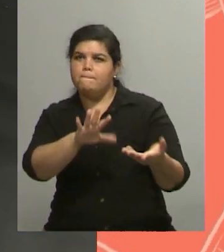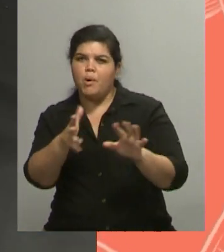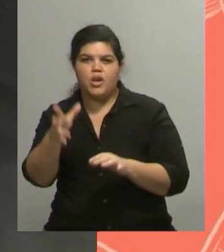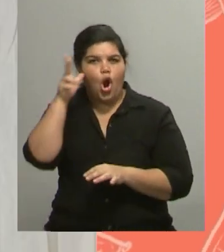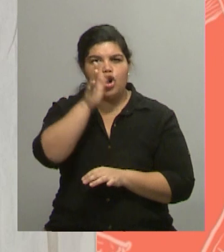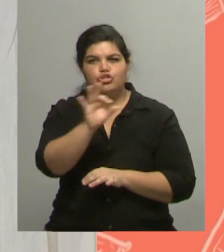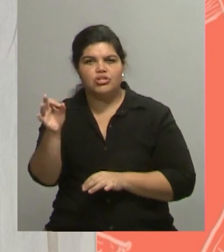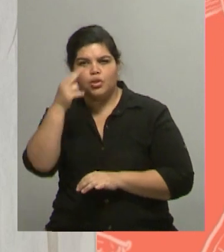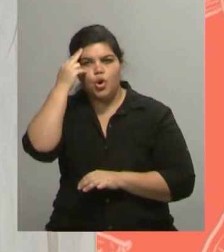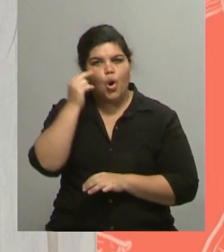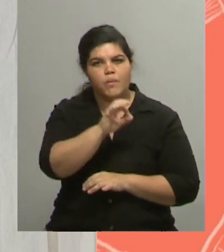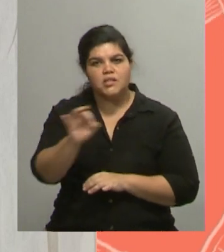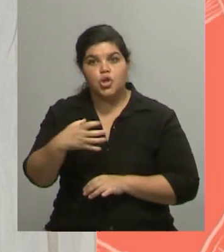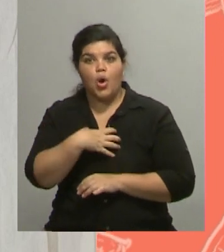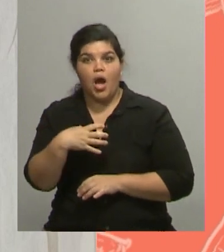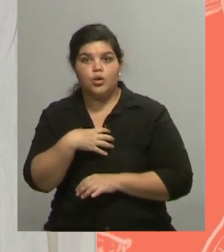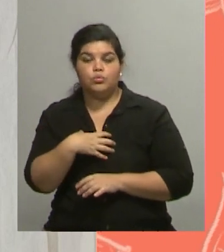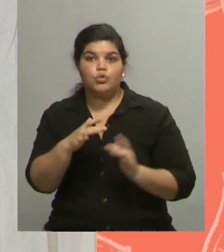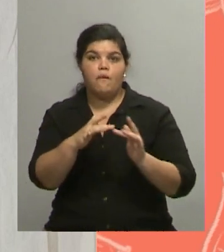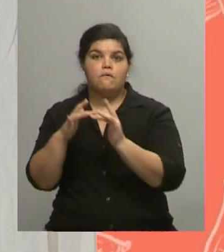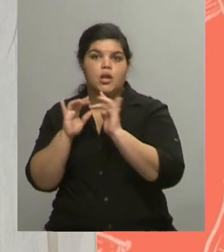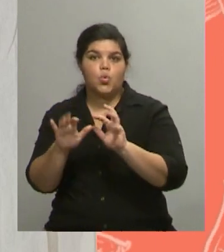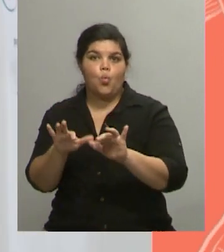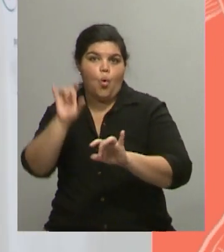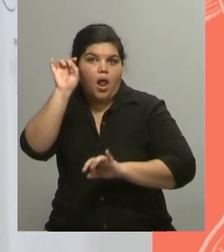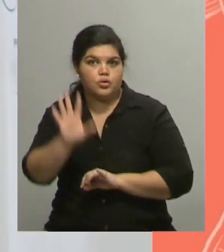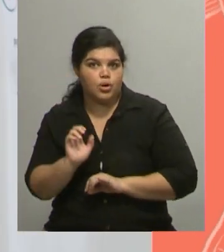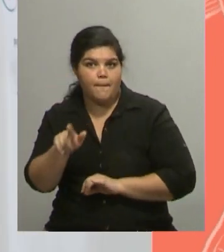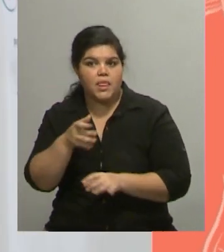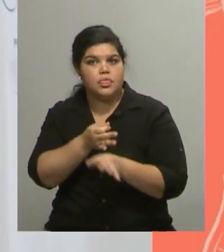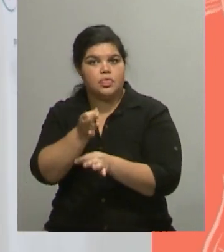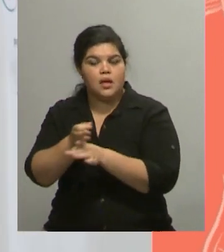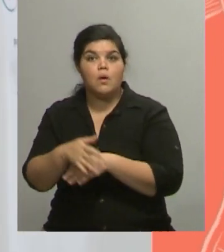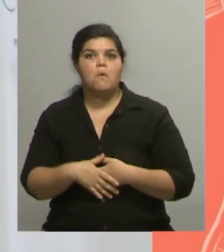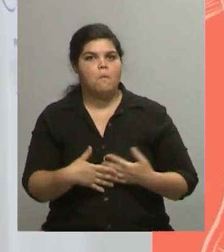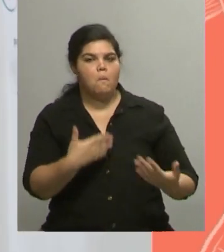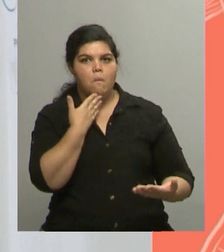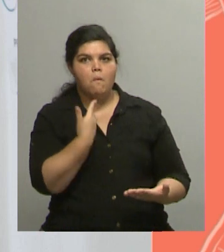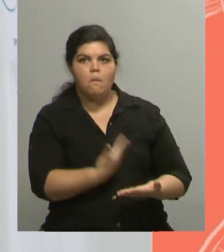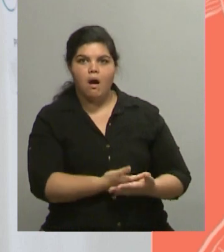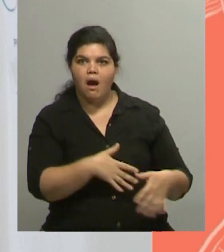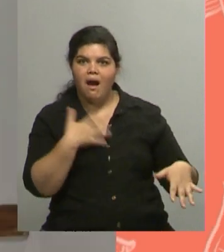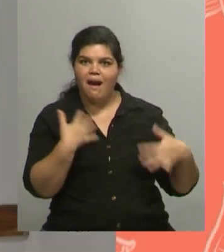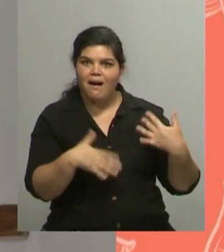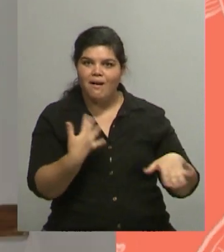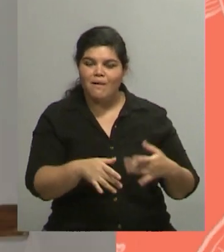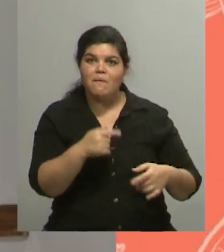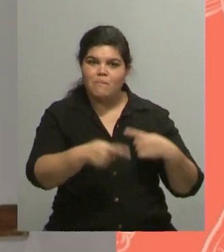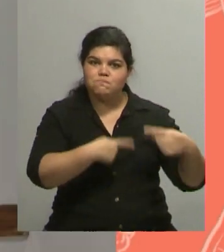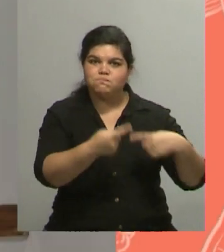en el cursado, que era todo virtual. Increíble. También hay que mantener eso, ¿no? Seguro. Como opción, que además de haber sido